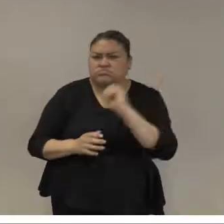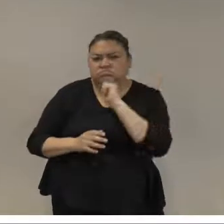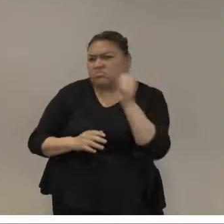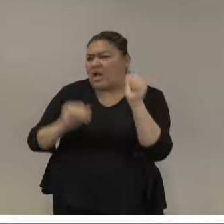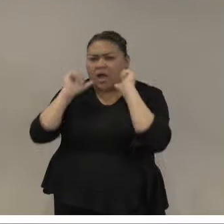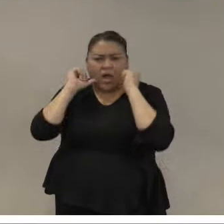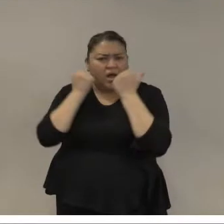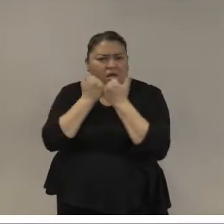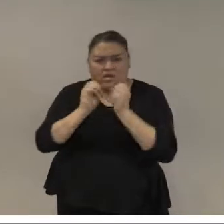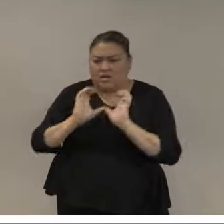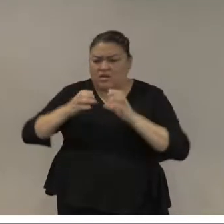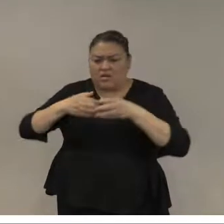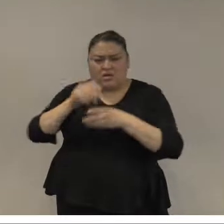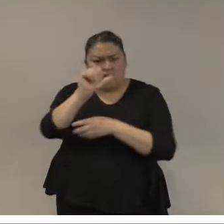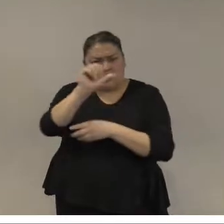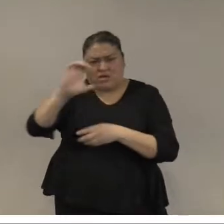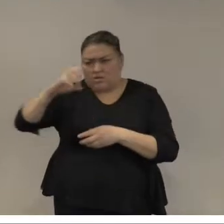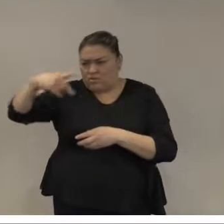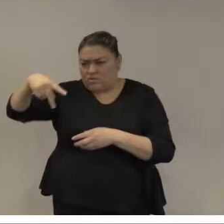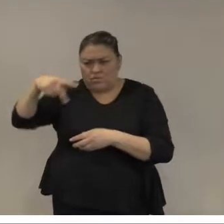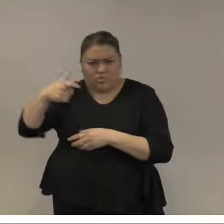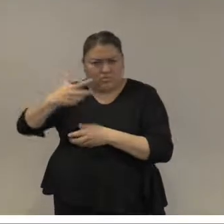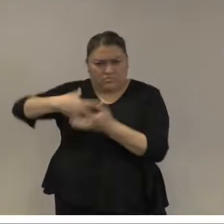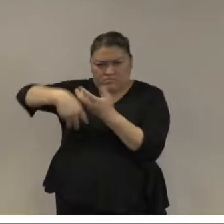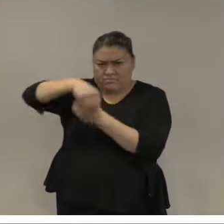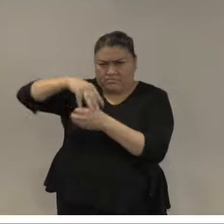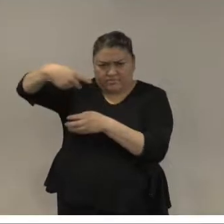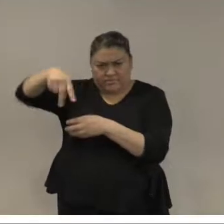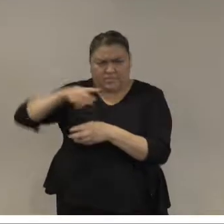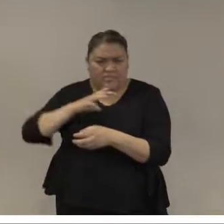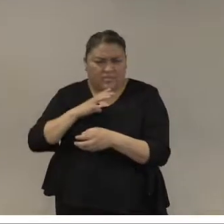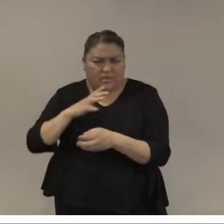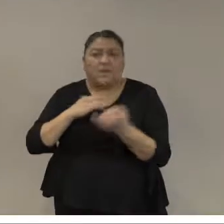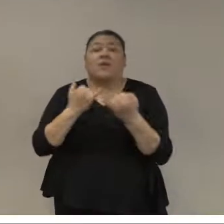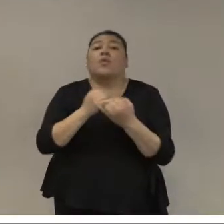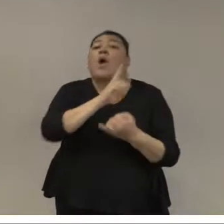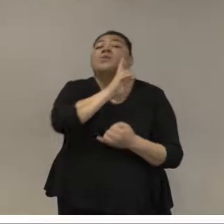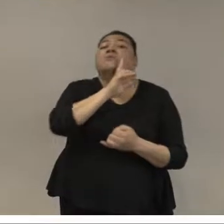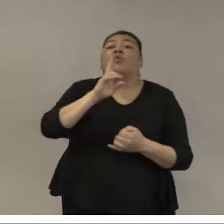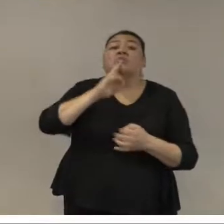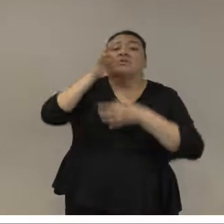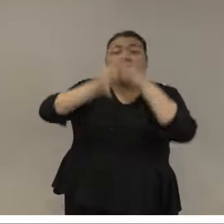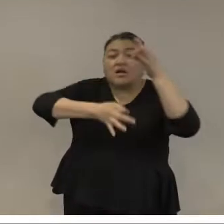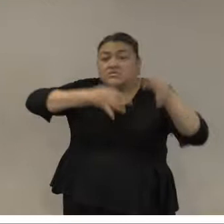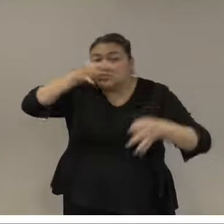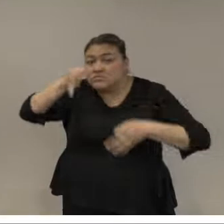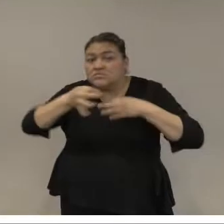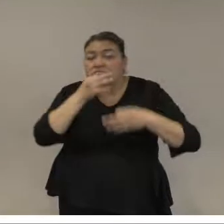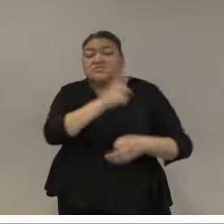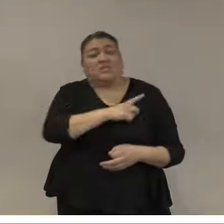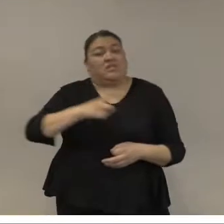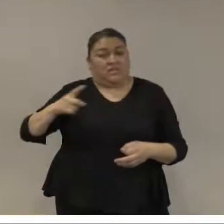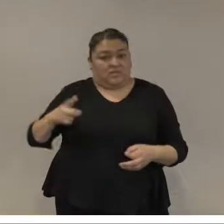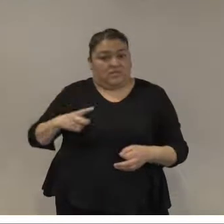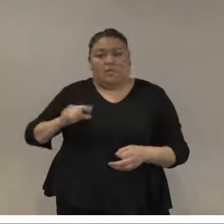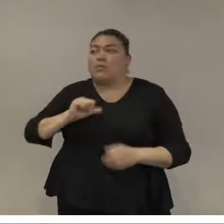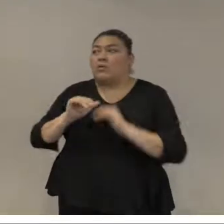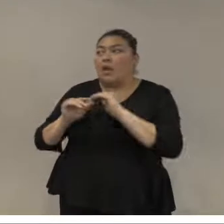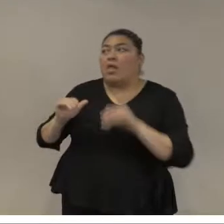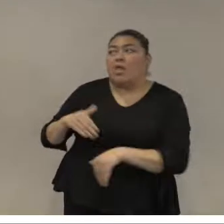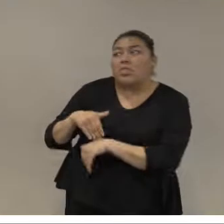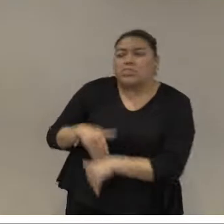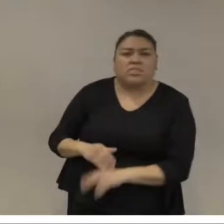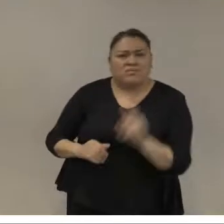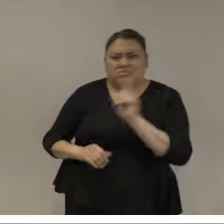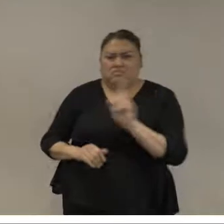protegerse y sostenerse también con los medios independientes el periodismo investigativo hay